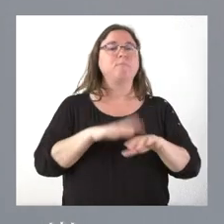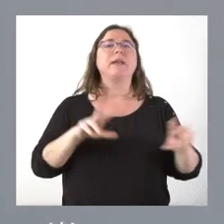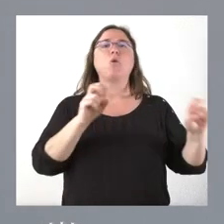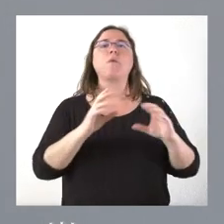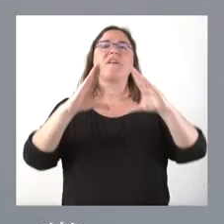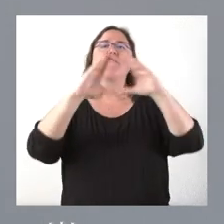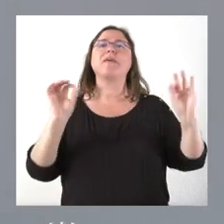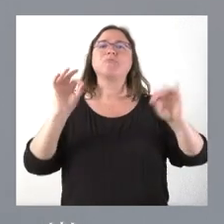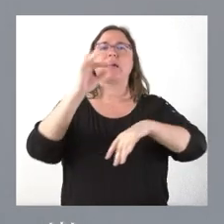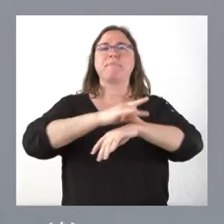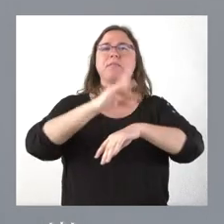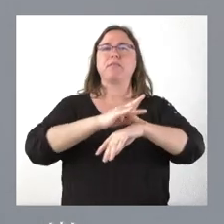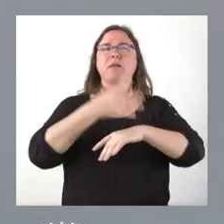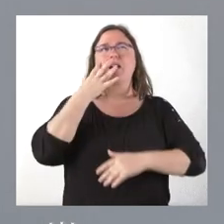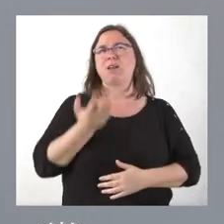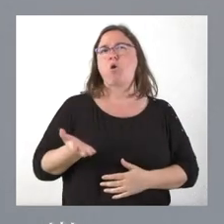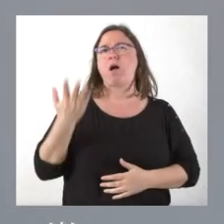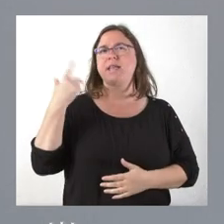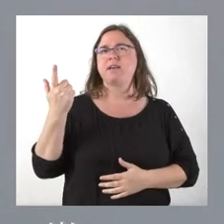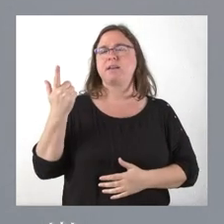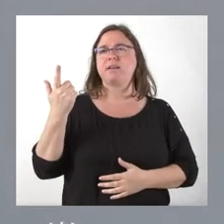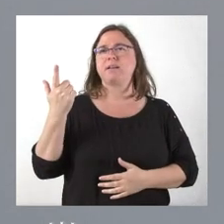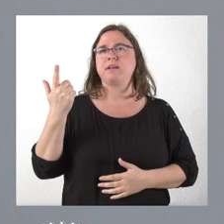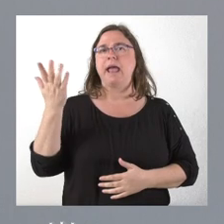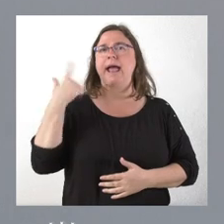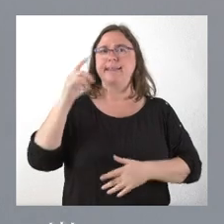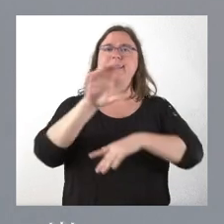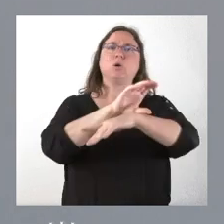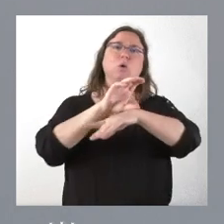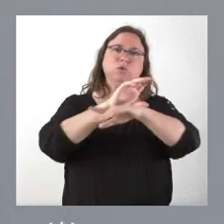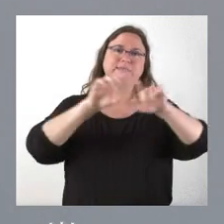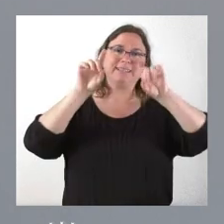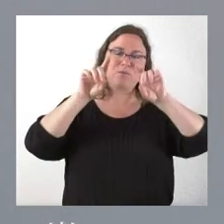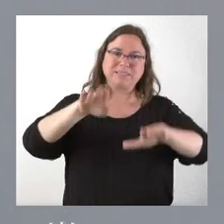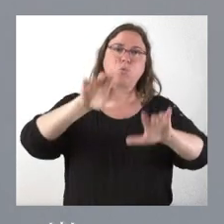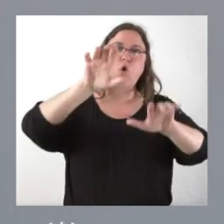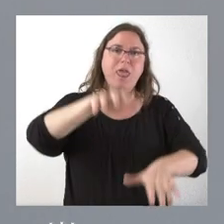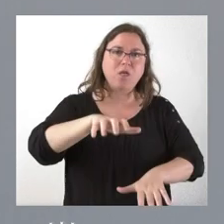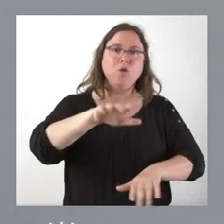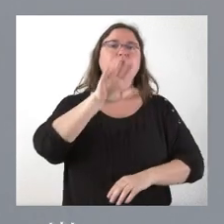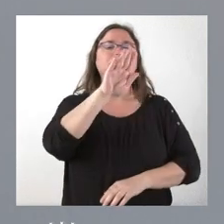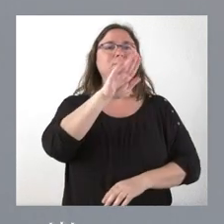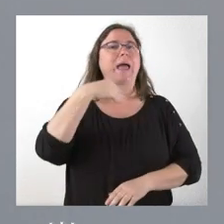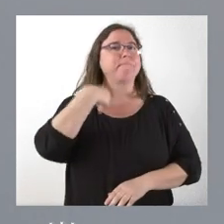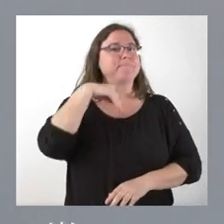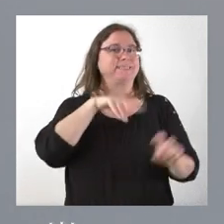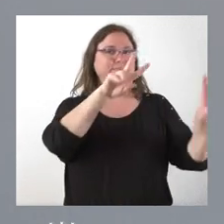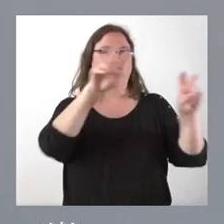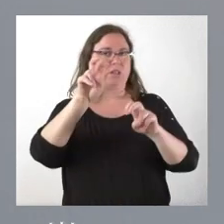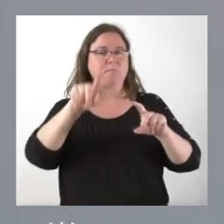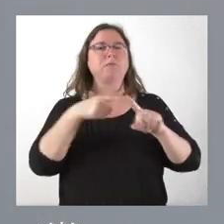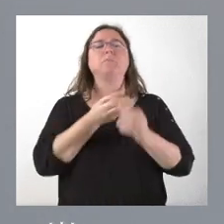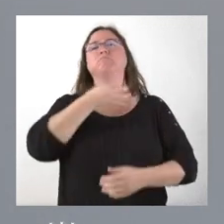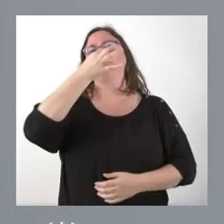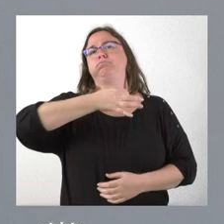Medicina, creo que ayer estuvo la consejera de Educación en León y le preguntaron sobre ese mismo asunto. Ya hizo unas